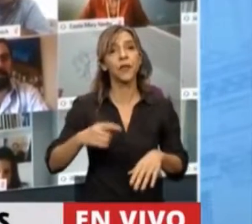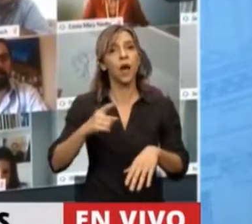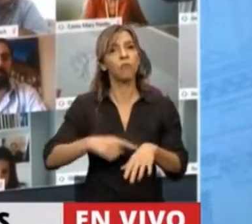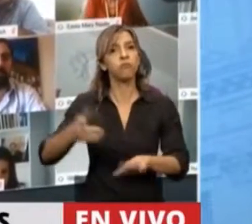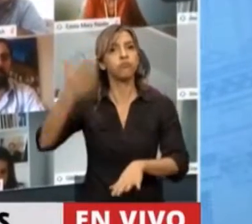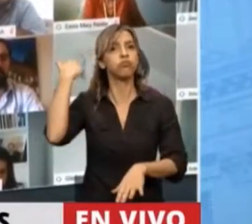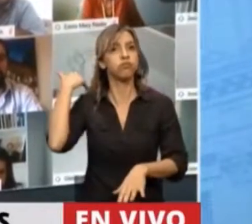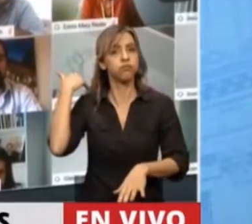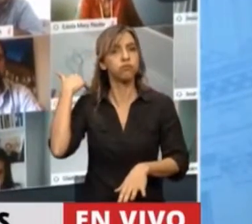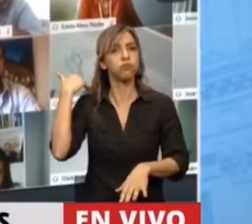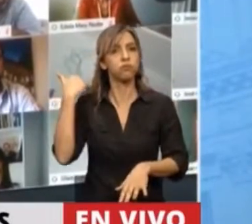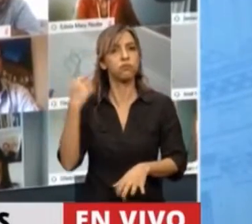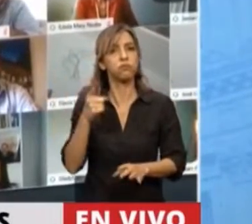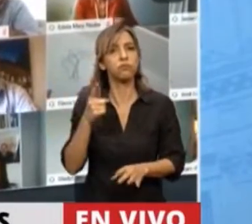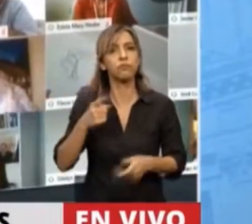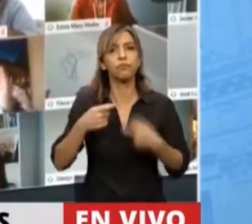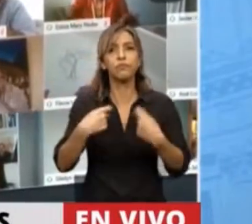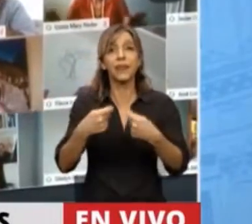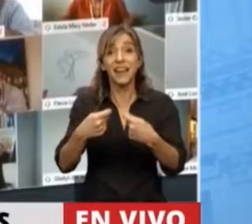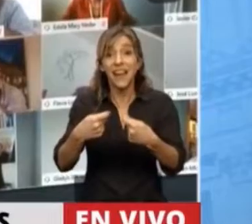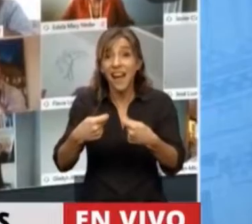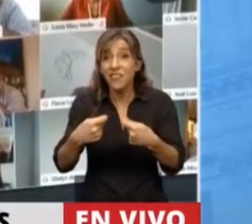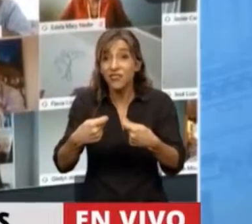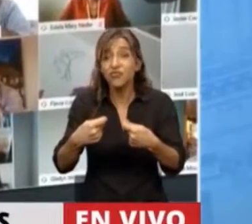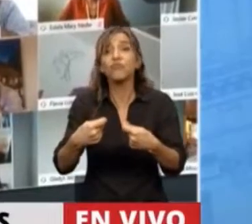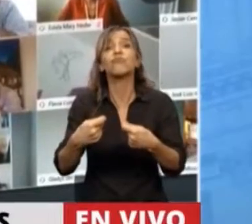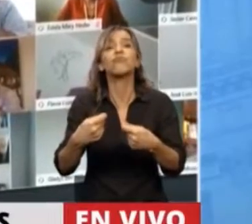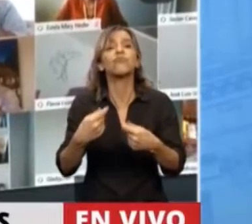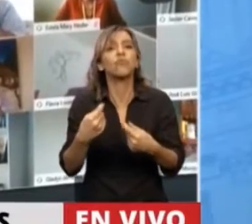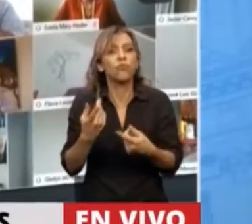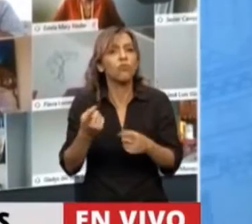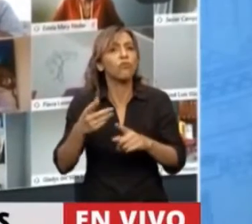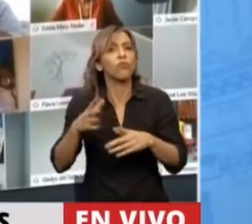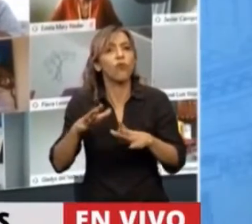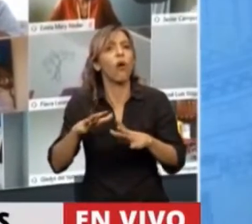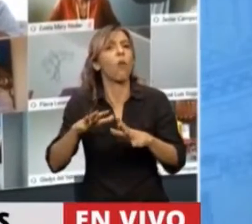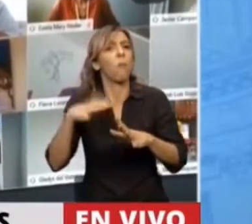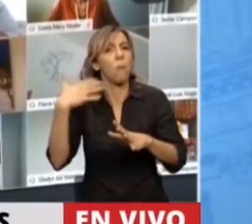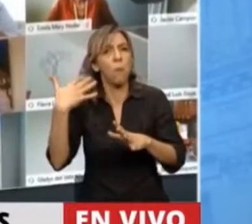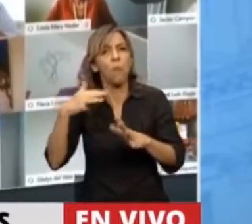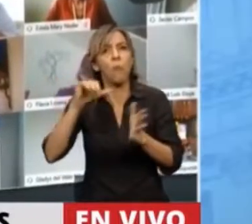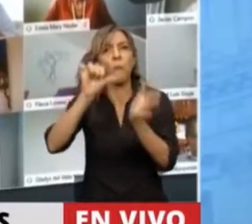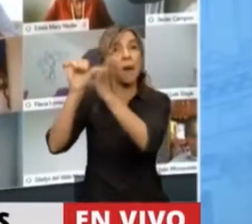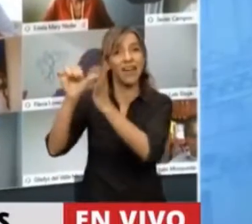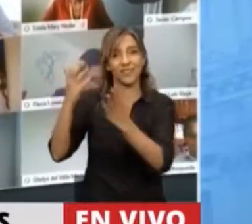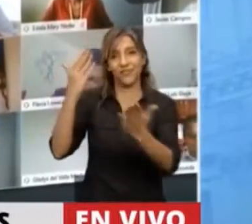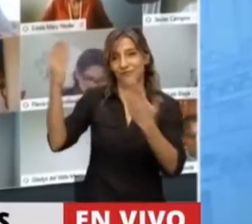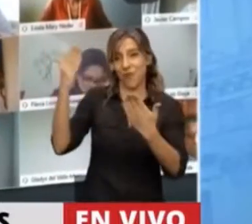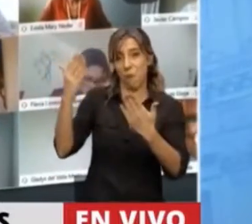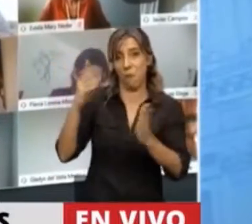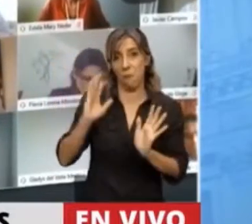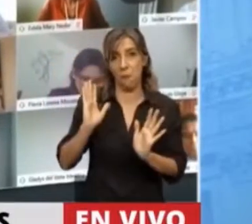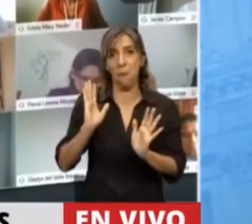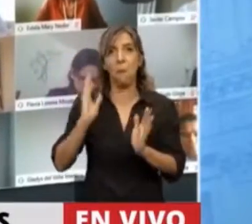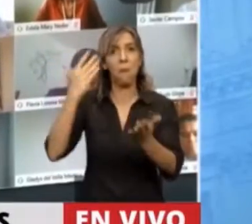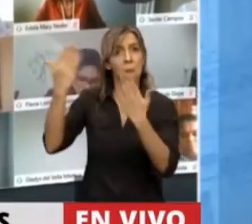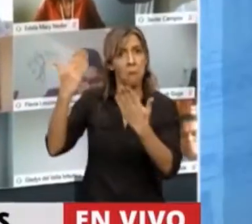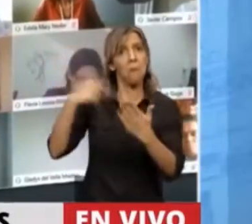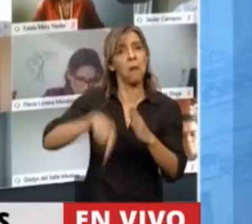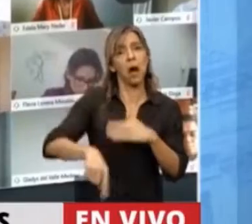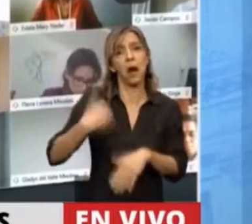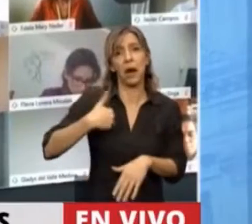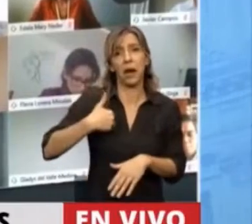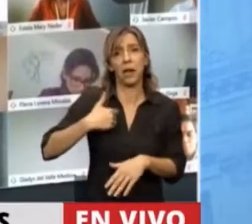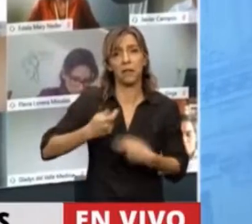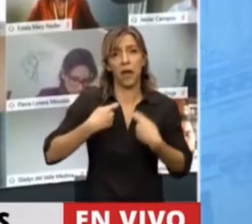que los países de la región en general y particularmente dice que incluso gastó la mitad que algunos países,